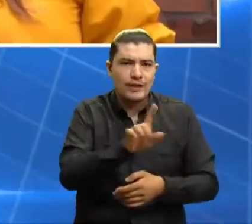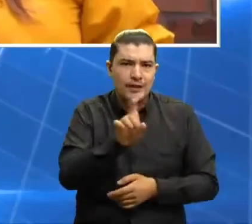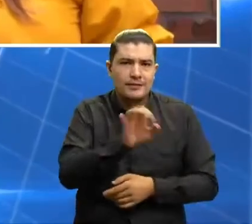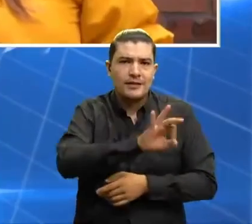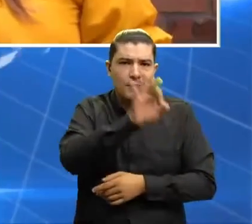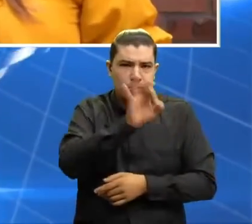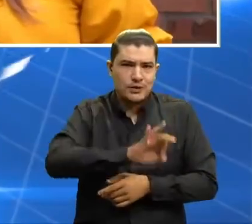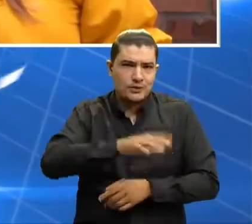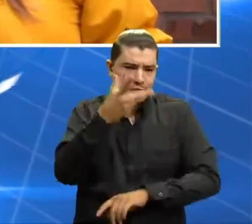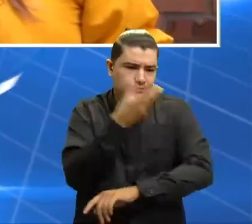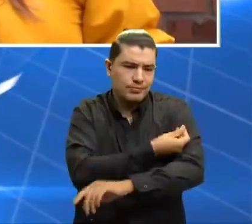Oriente Noticias. Estamos informando.